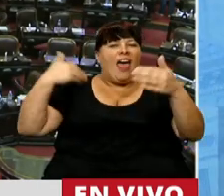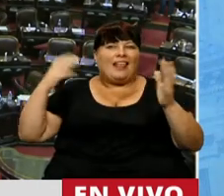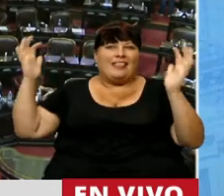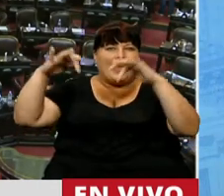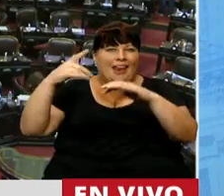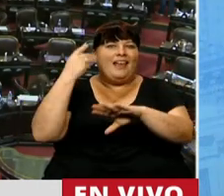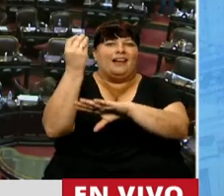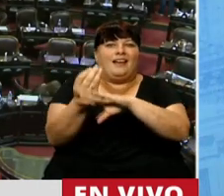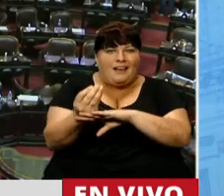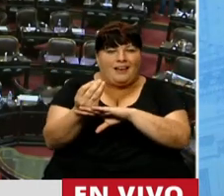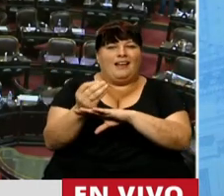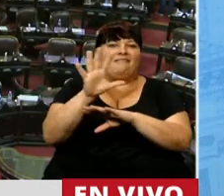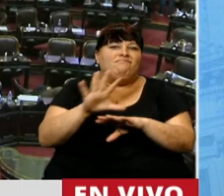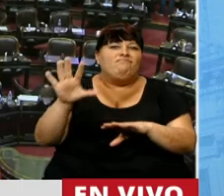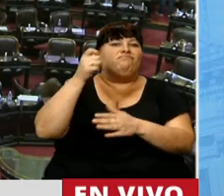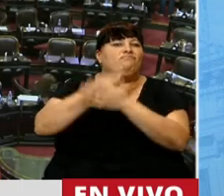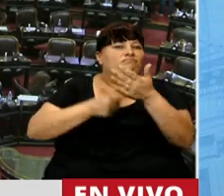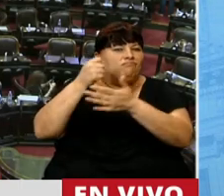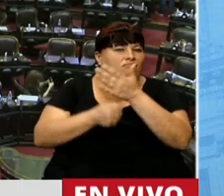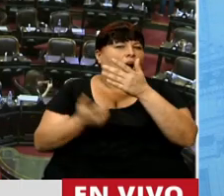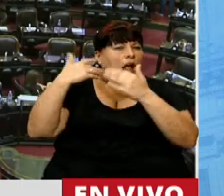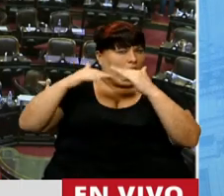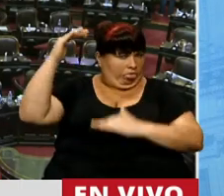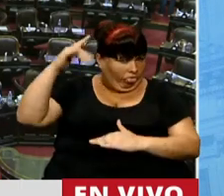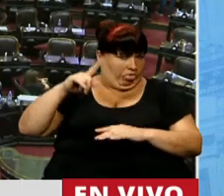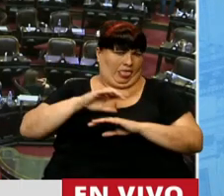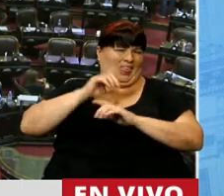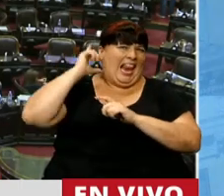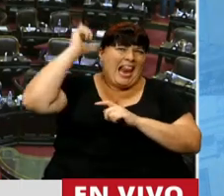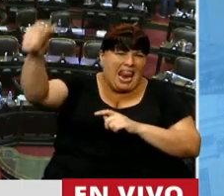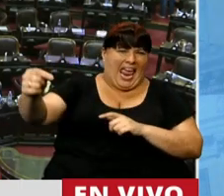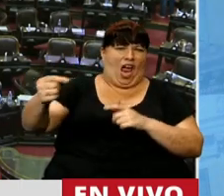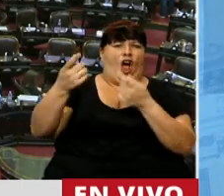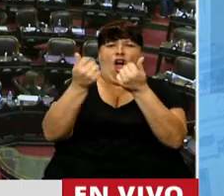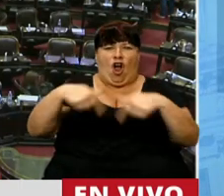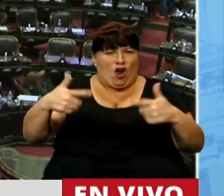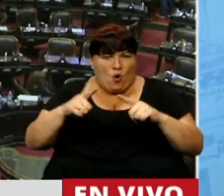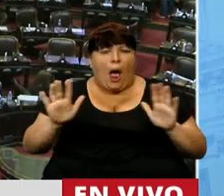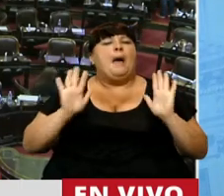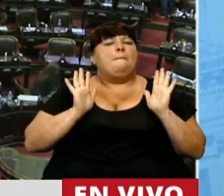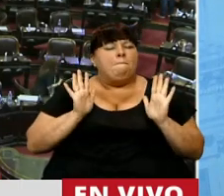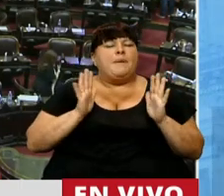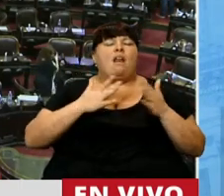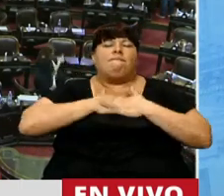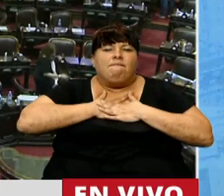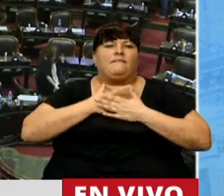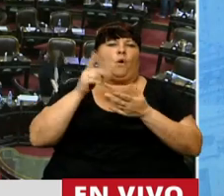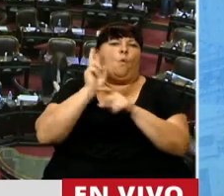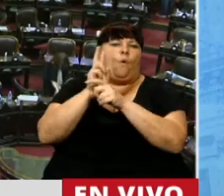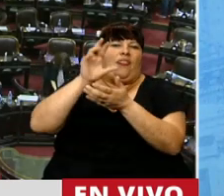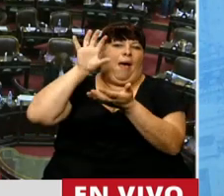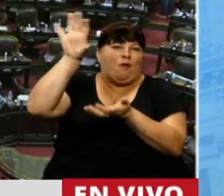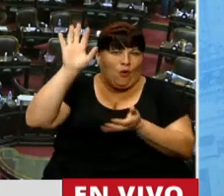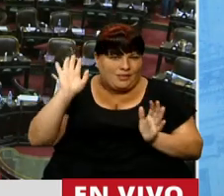que se afincaron y libraron una lucha desigual, lejos de todo, sin recursos, pero con un gran amor a su tierra.